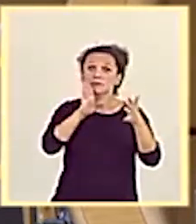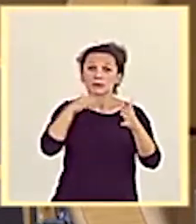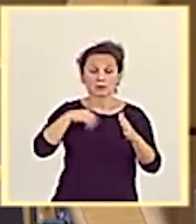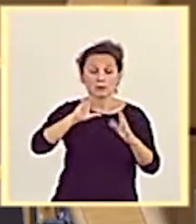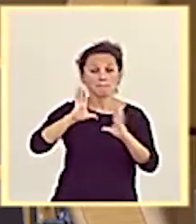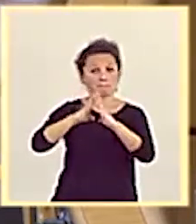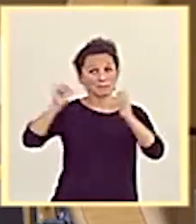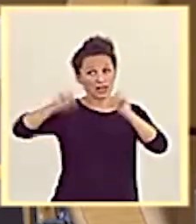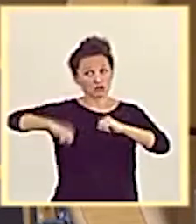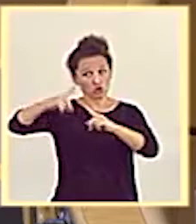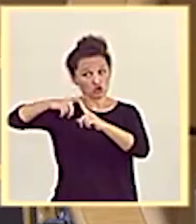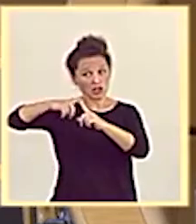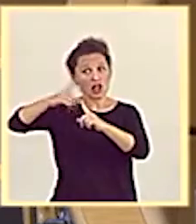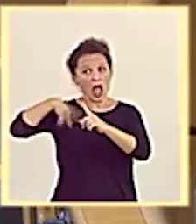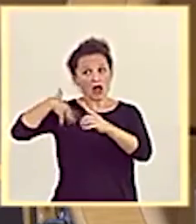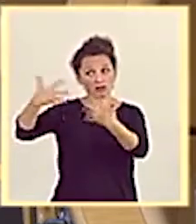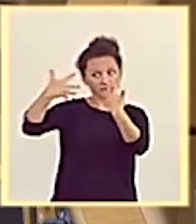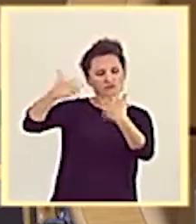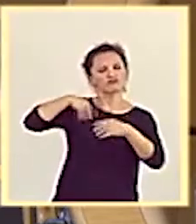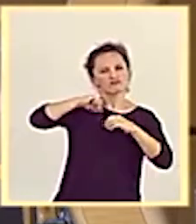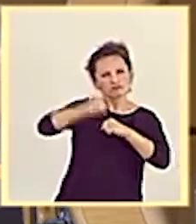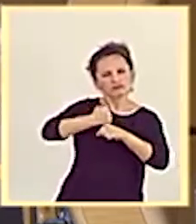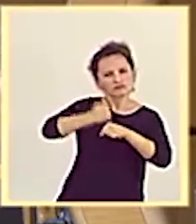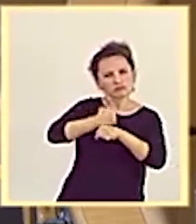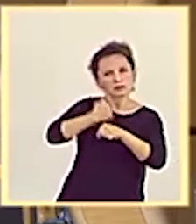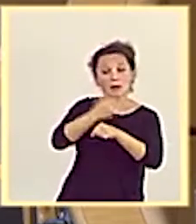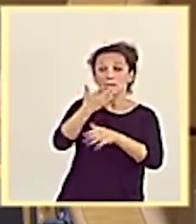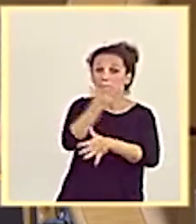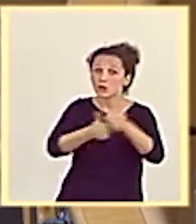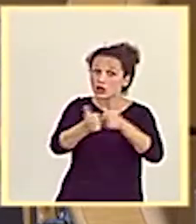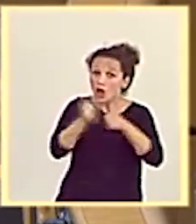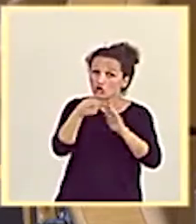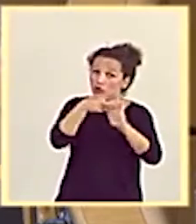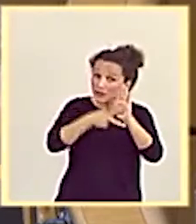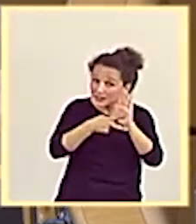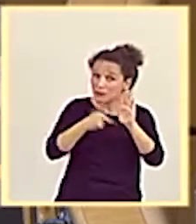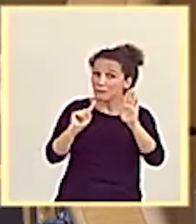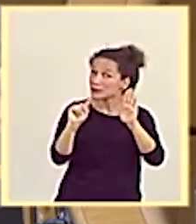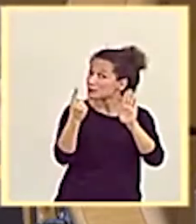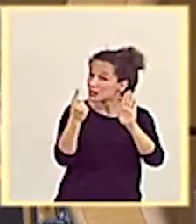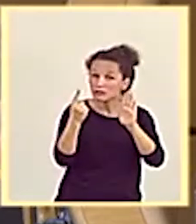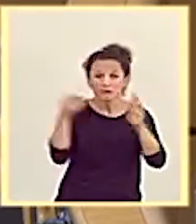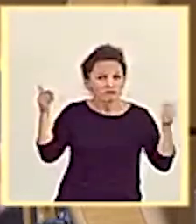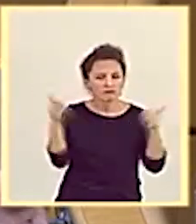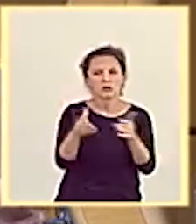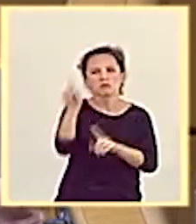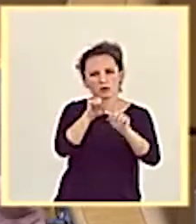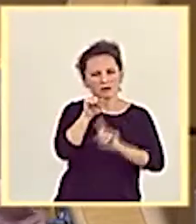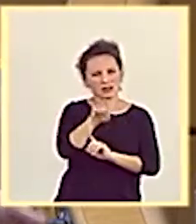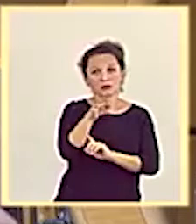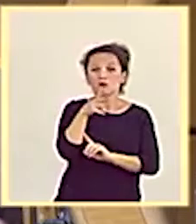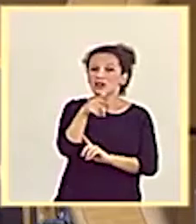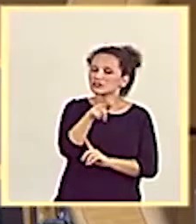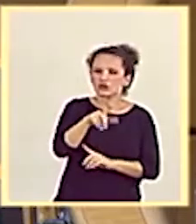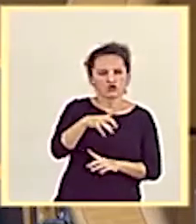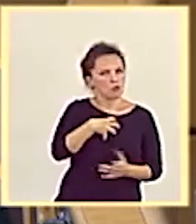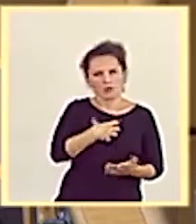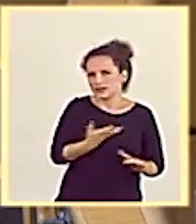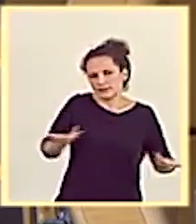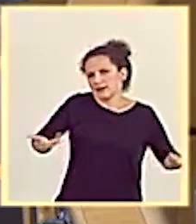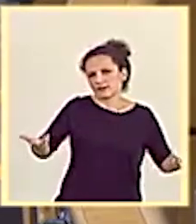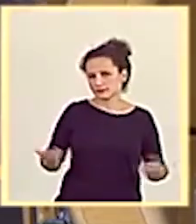de Toledo y le aseguro yo que entre las prioridades normativas más primeras que vamos a tener es abordar este problema porque esto no es aceptable.